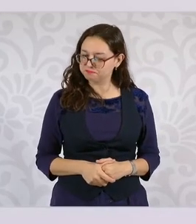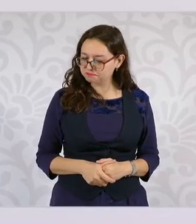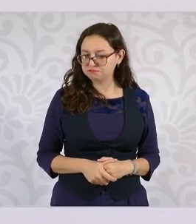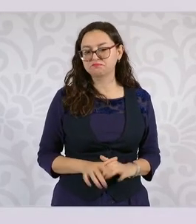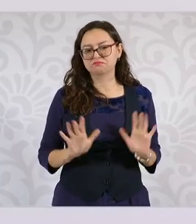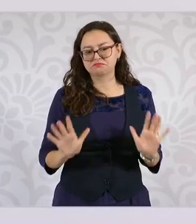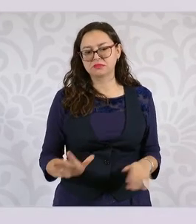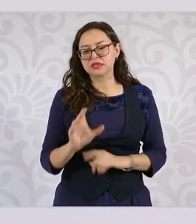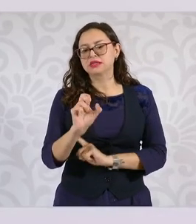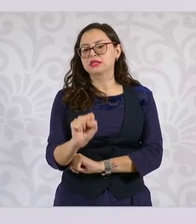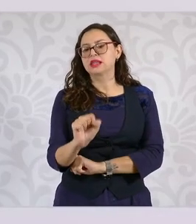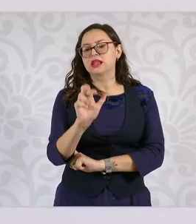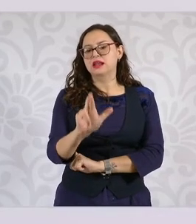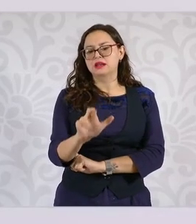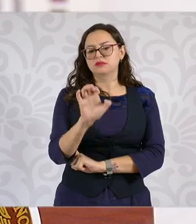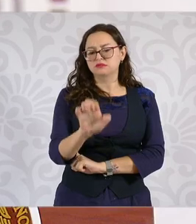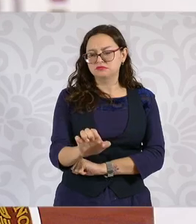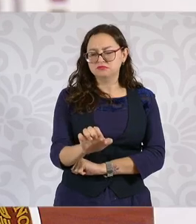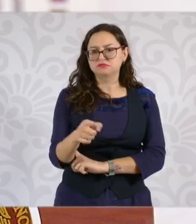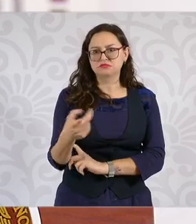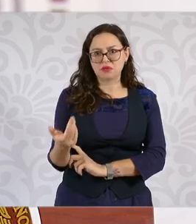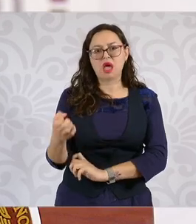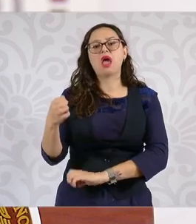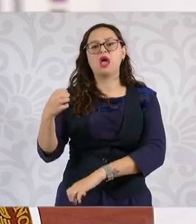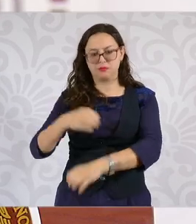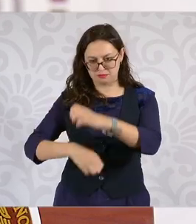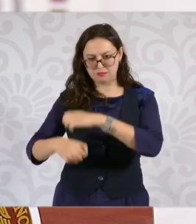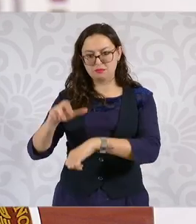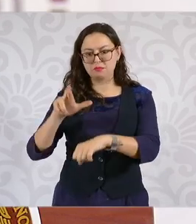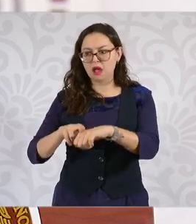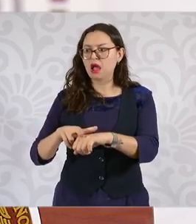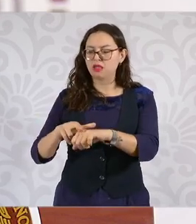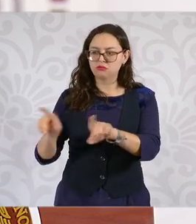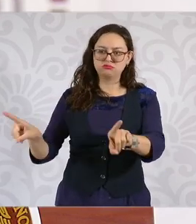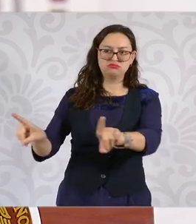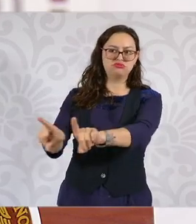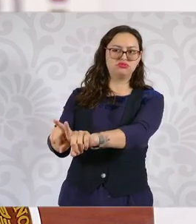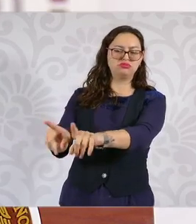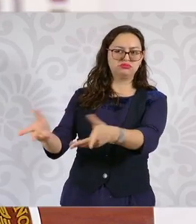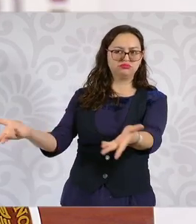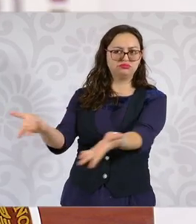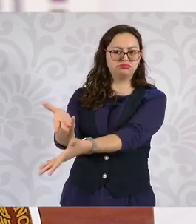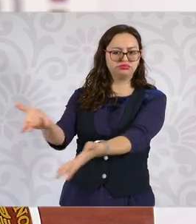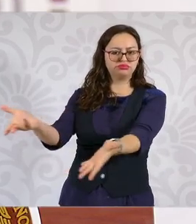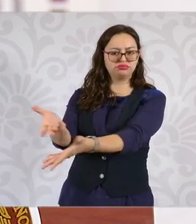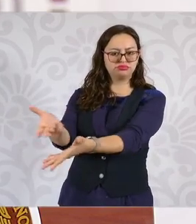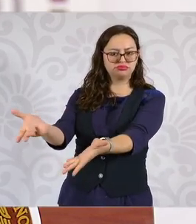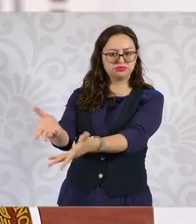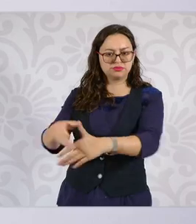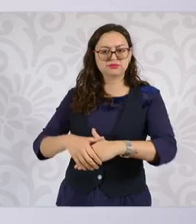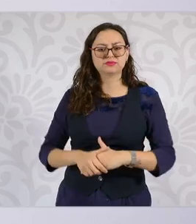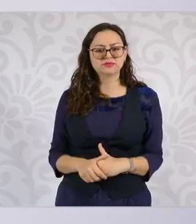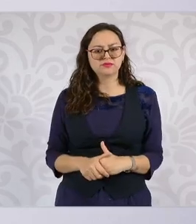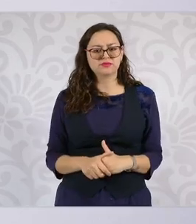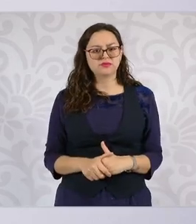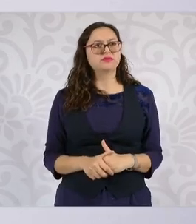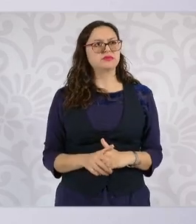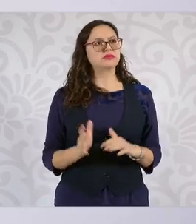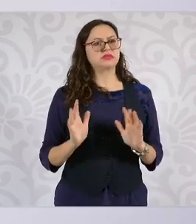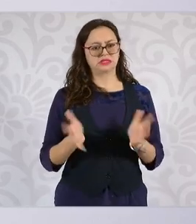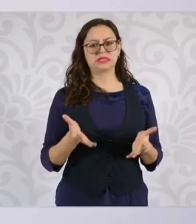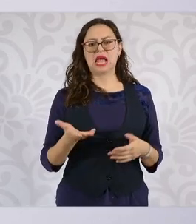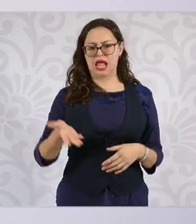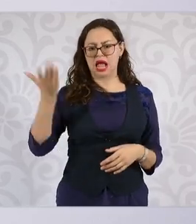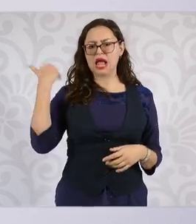Secretario de Relaciones Exteriores, que fue lo que planteamos, ya tuvieron una reunión, ya